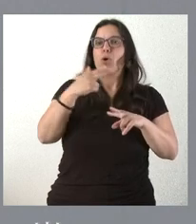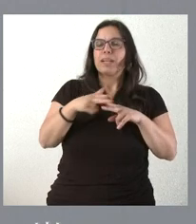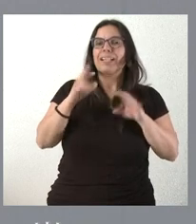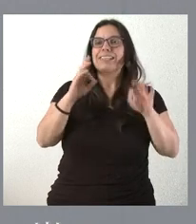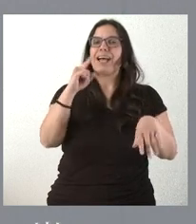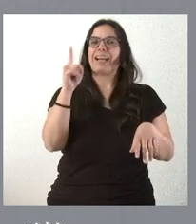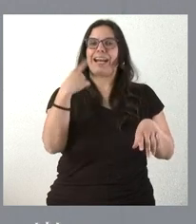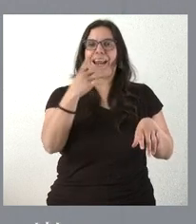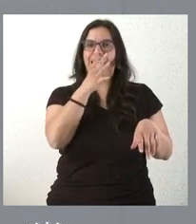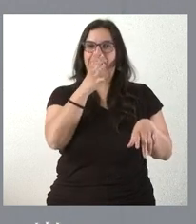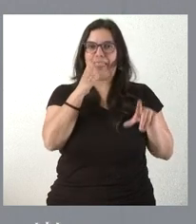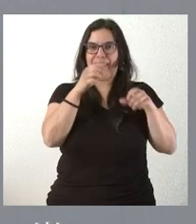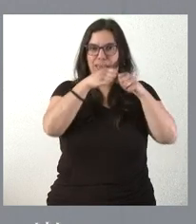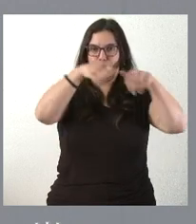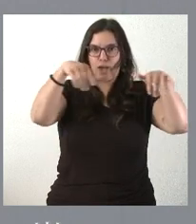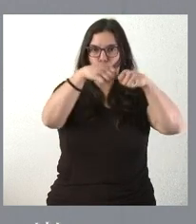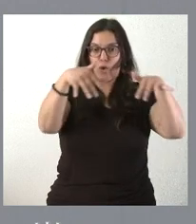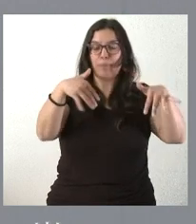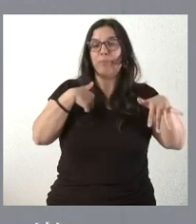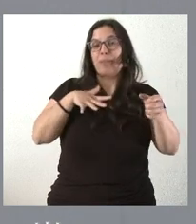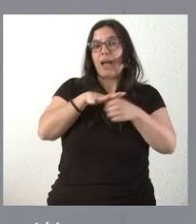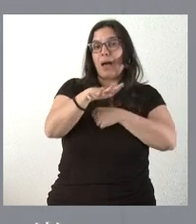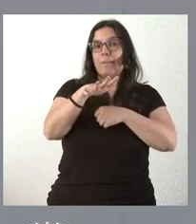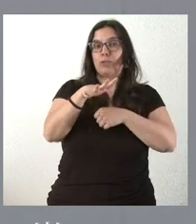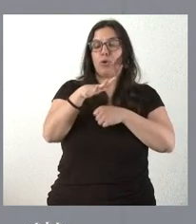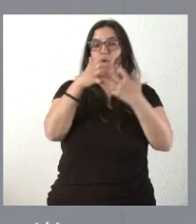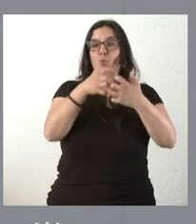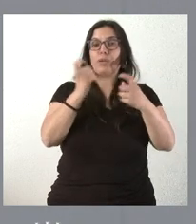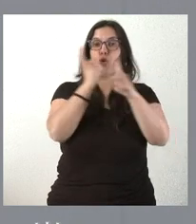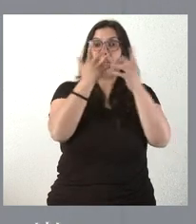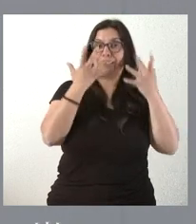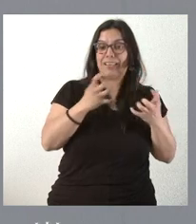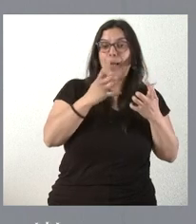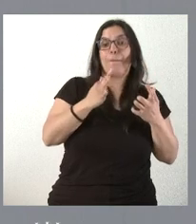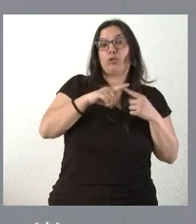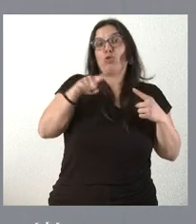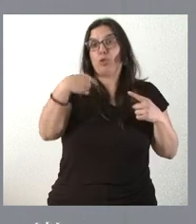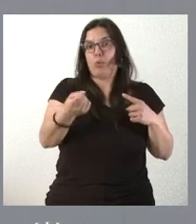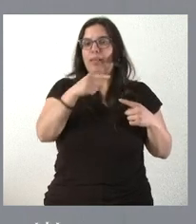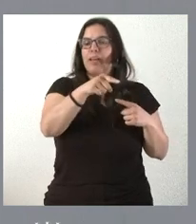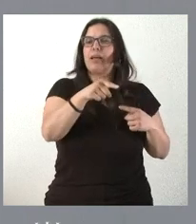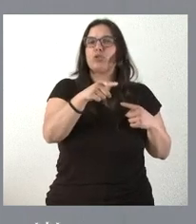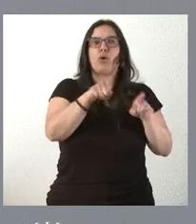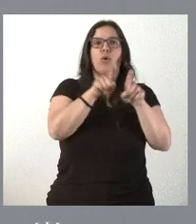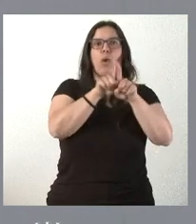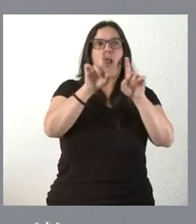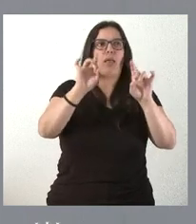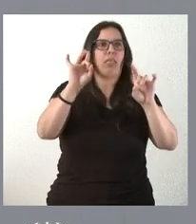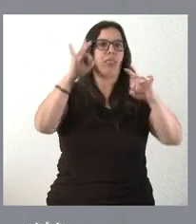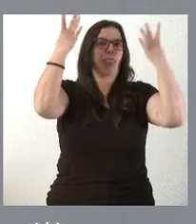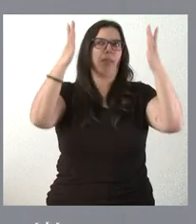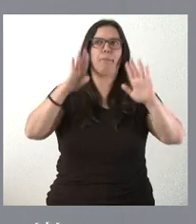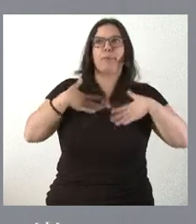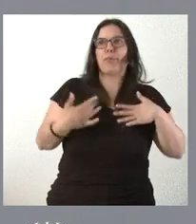regadío. El ámbito que tiene que ver con la lucha contra la sequía y las consecuencias de la misma no es algo que se improvise en un día, tiene que ver